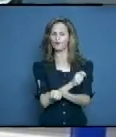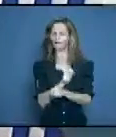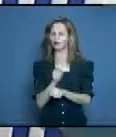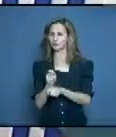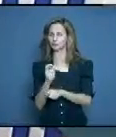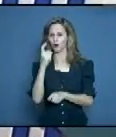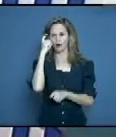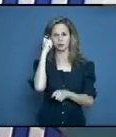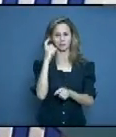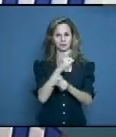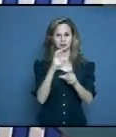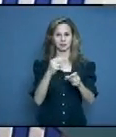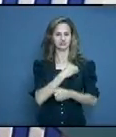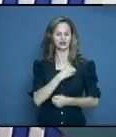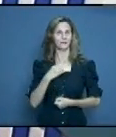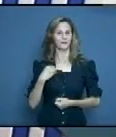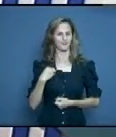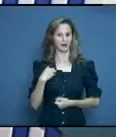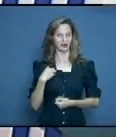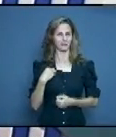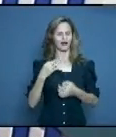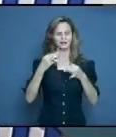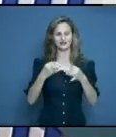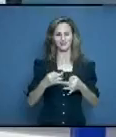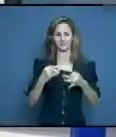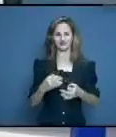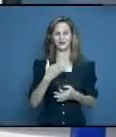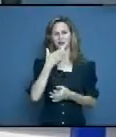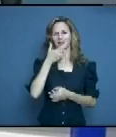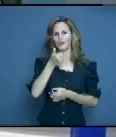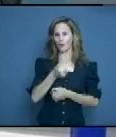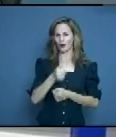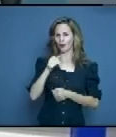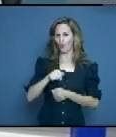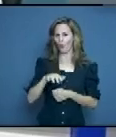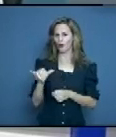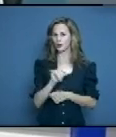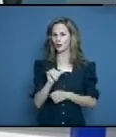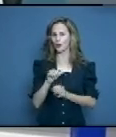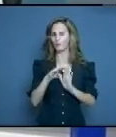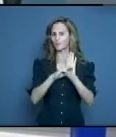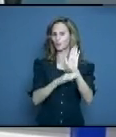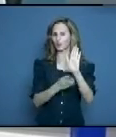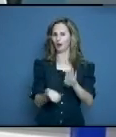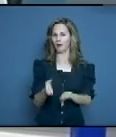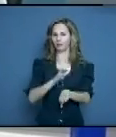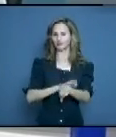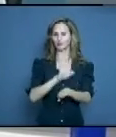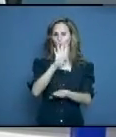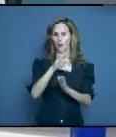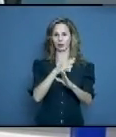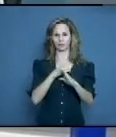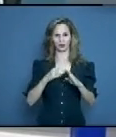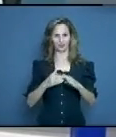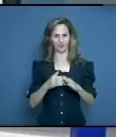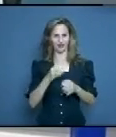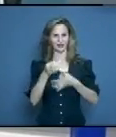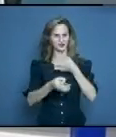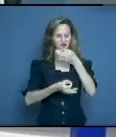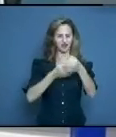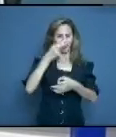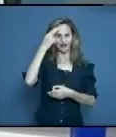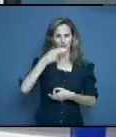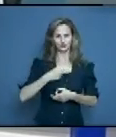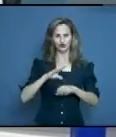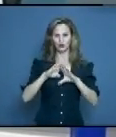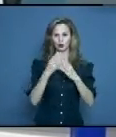Buenas tardes. Qué bueno contar con su presencia. Ya estuvo en Mitos de la Salud conversando sobre la vacunación, pero aquí vamos a hablar puramente de la